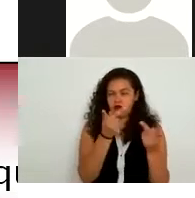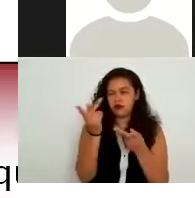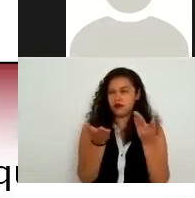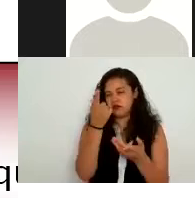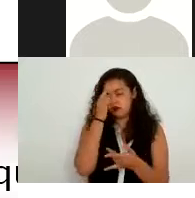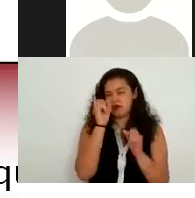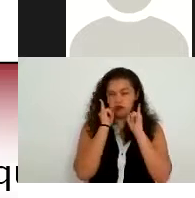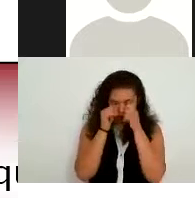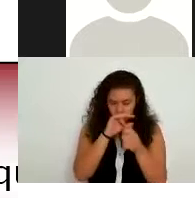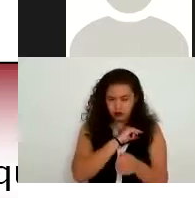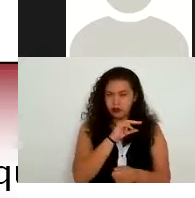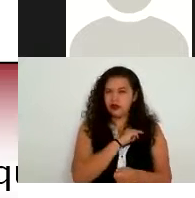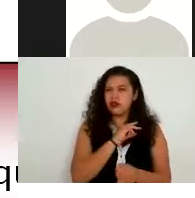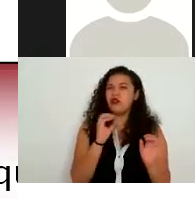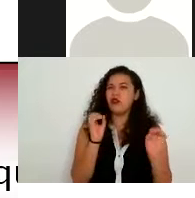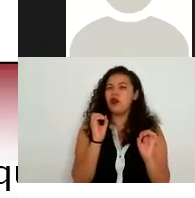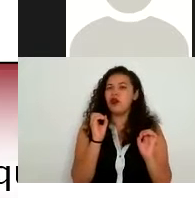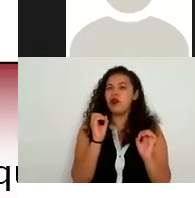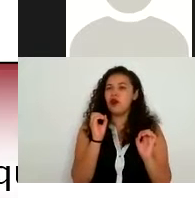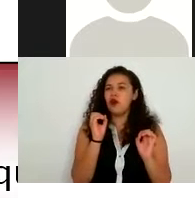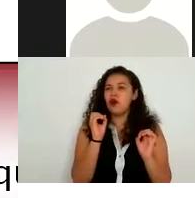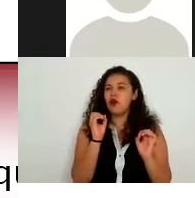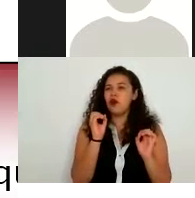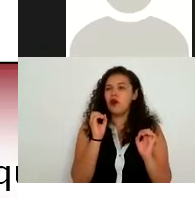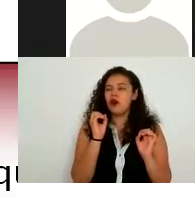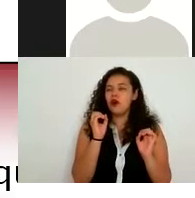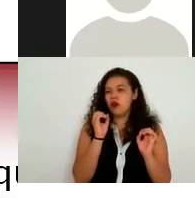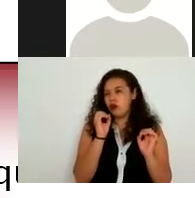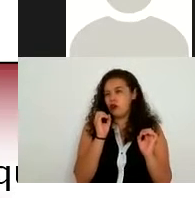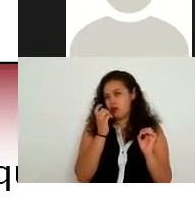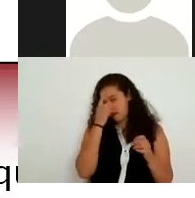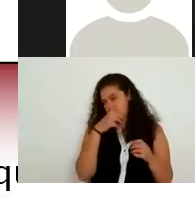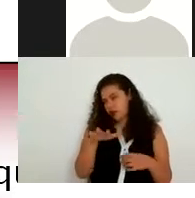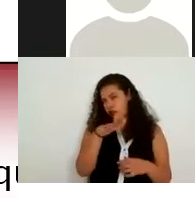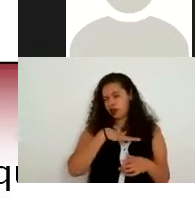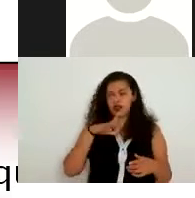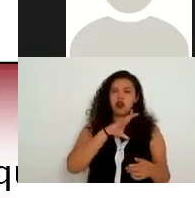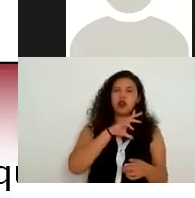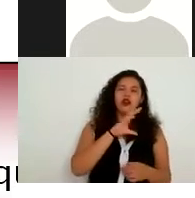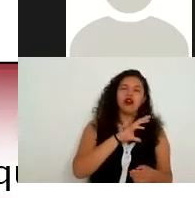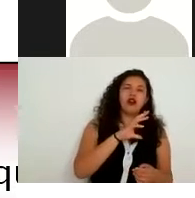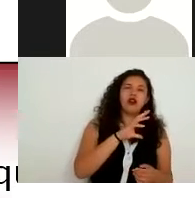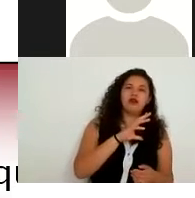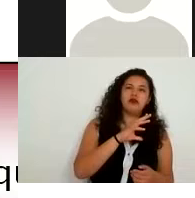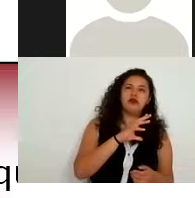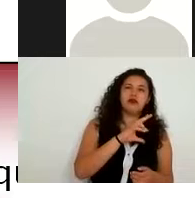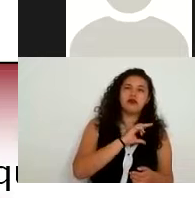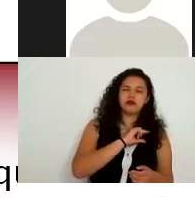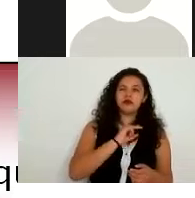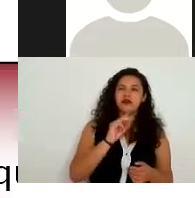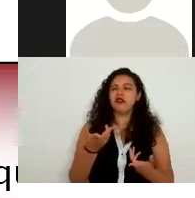o algún otro sujeto que sea de sedente privado la comisión nacional de derechos humanos se le está proporcionando